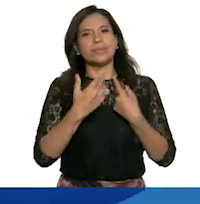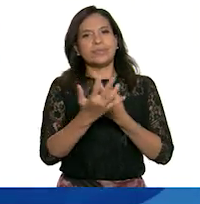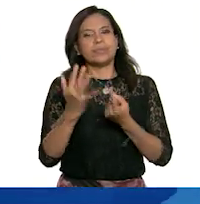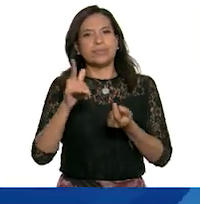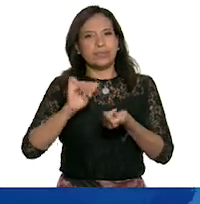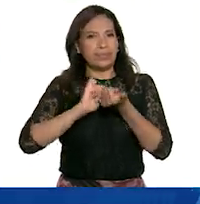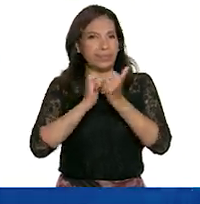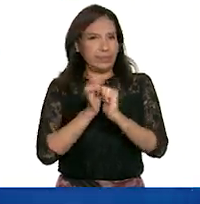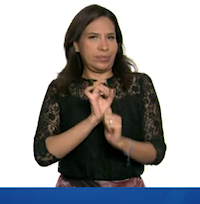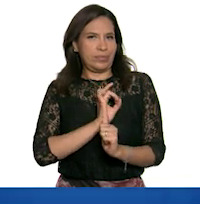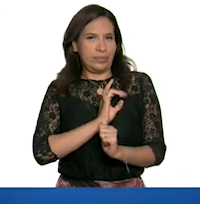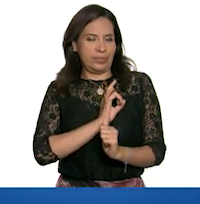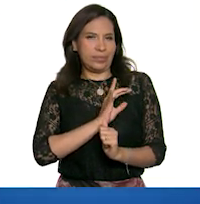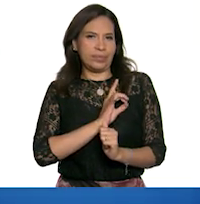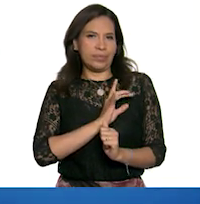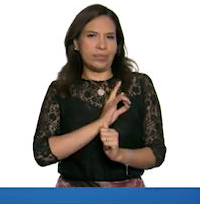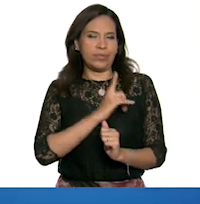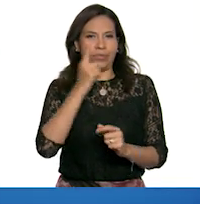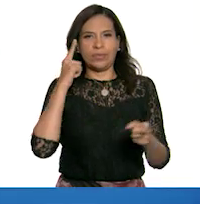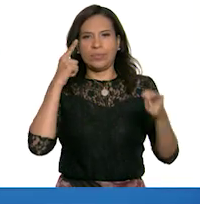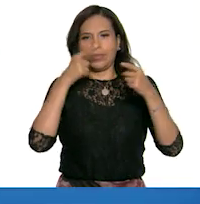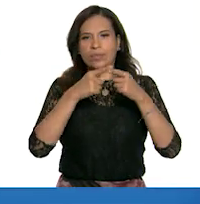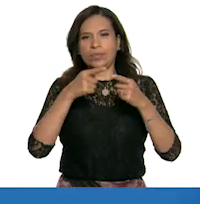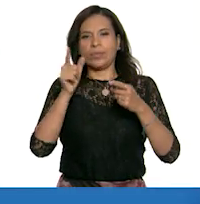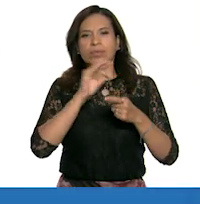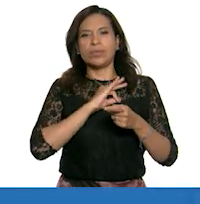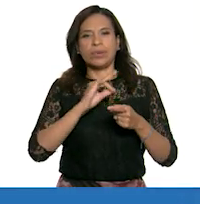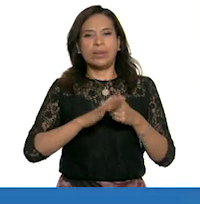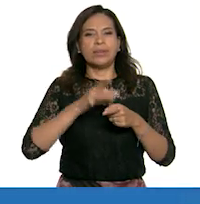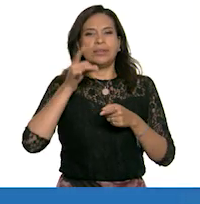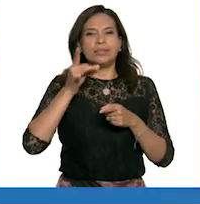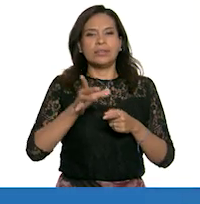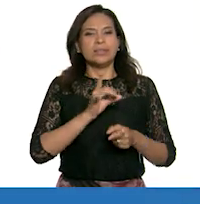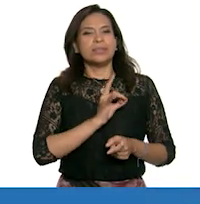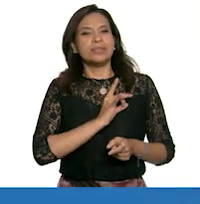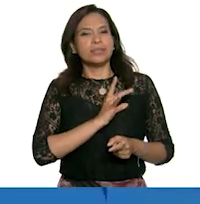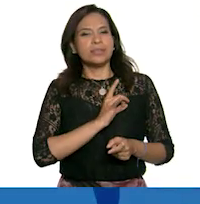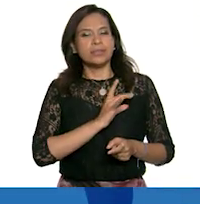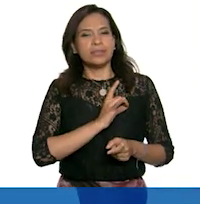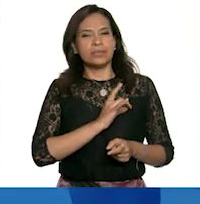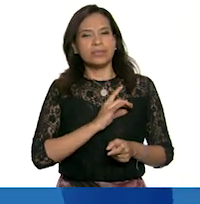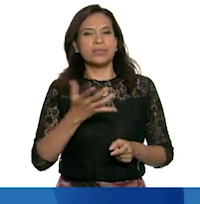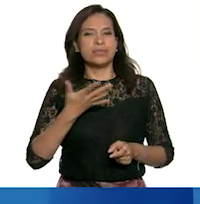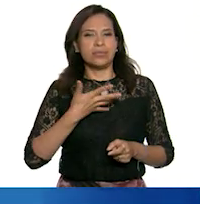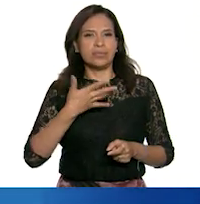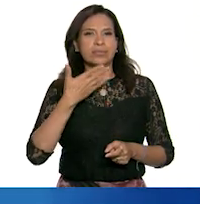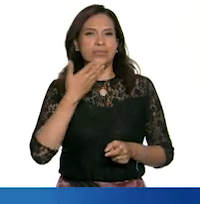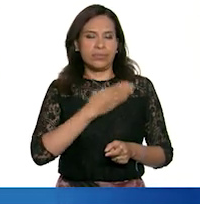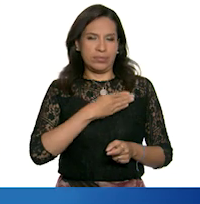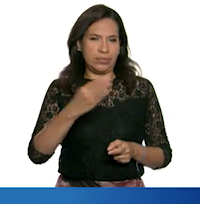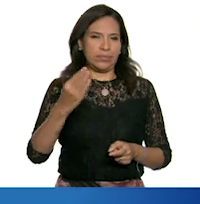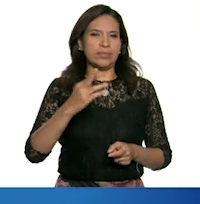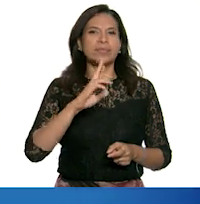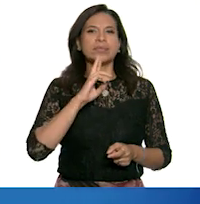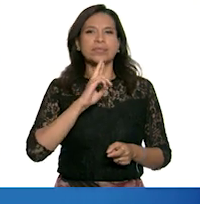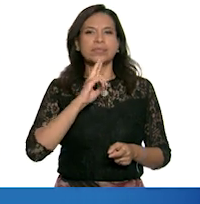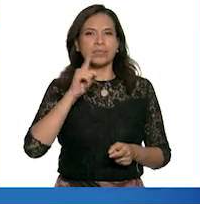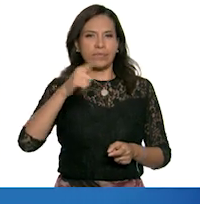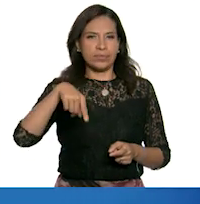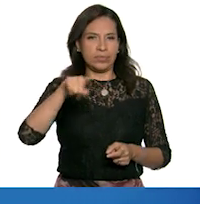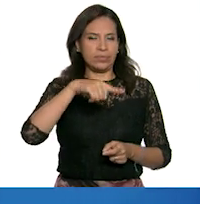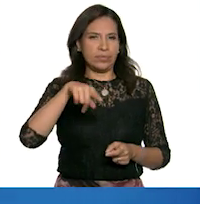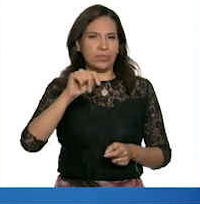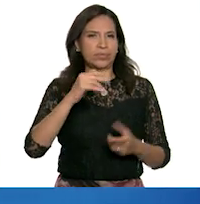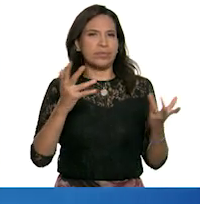conviertan ese temor o ese miedo en una meta para que puedan superar esa meta y tengan un buen resultado ustedes y la